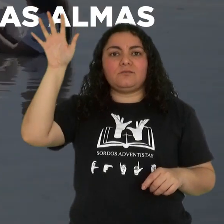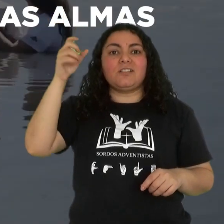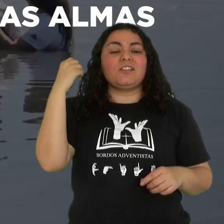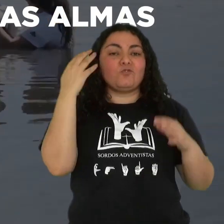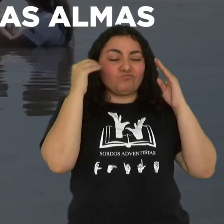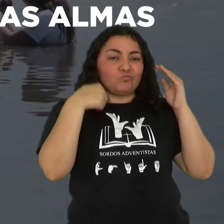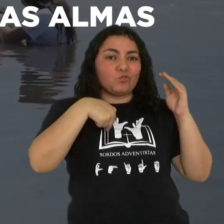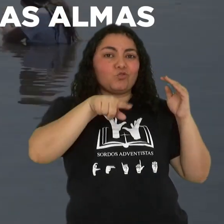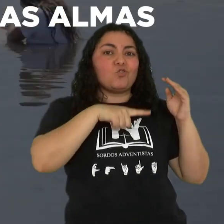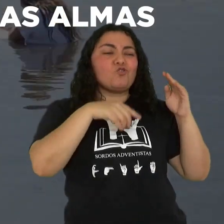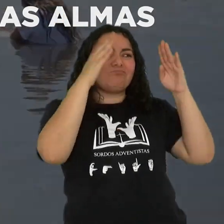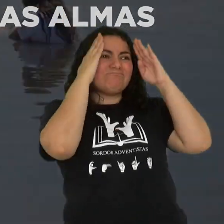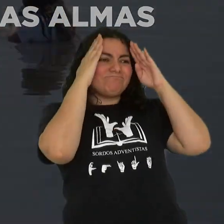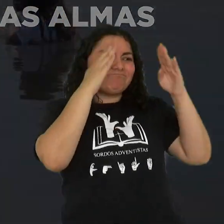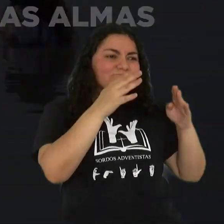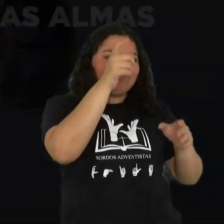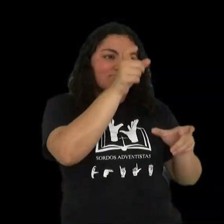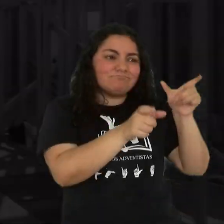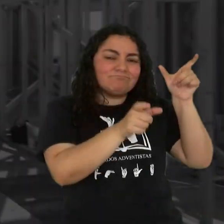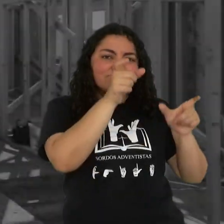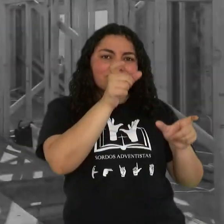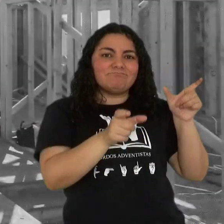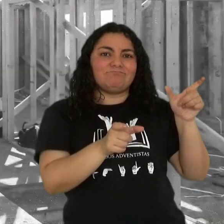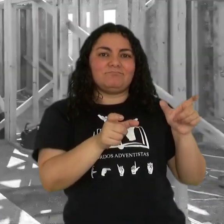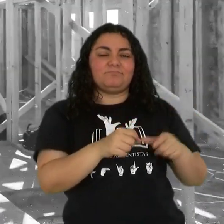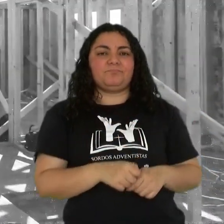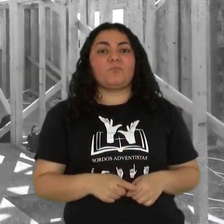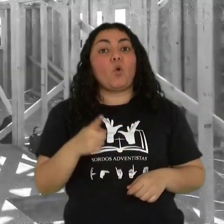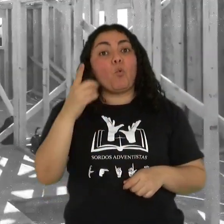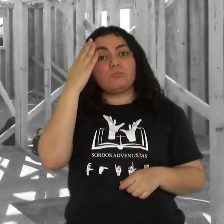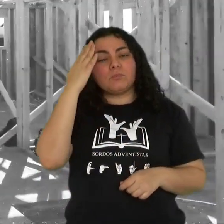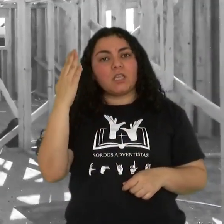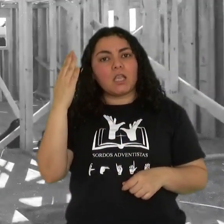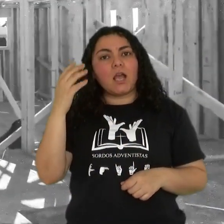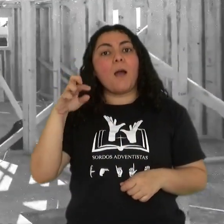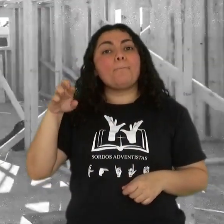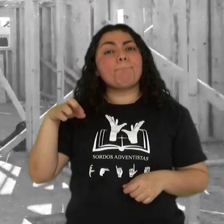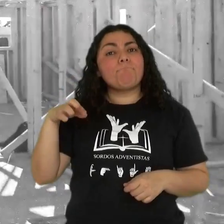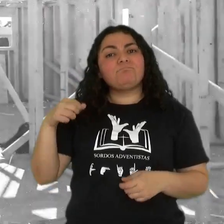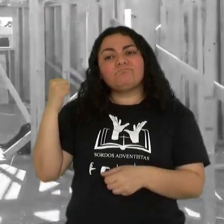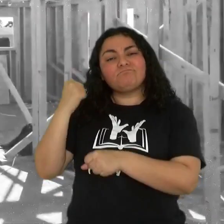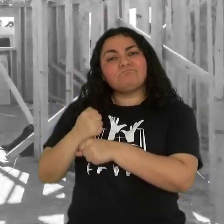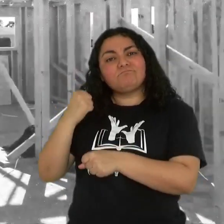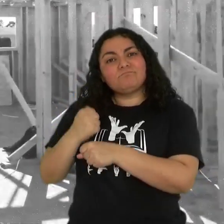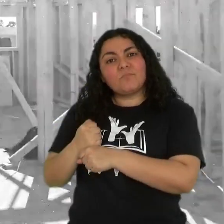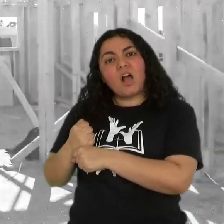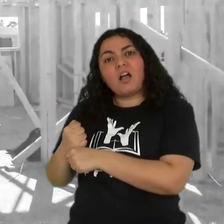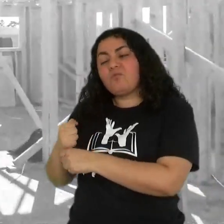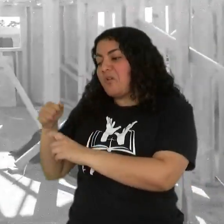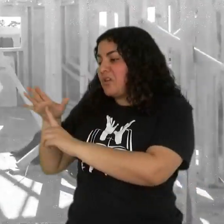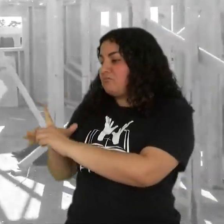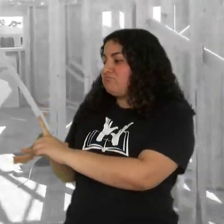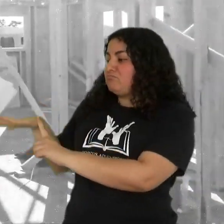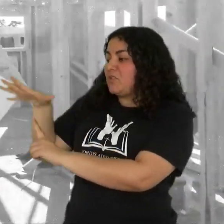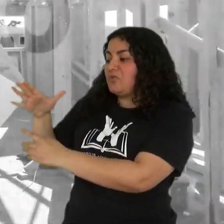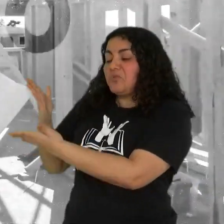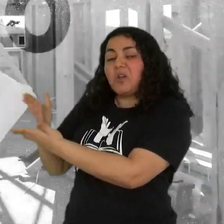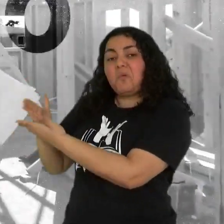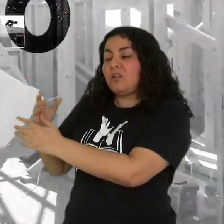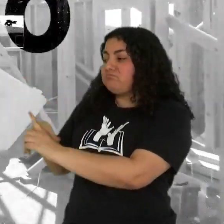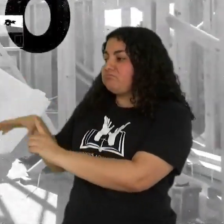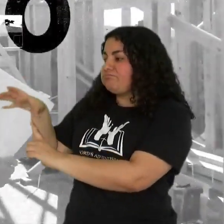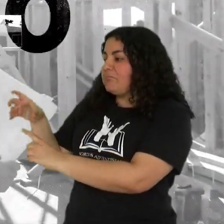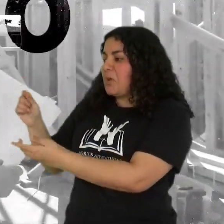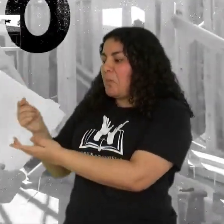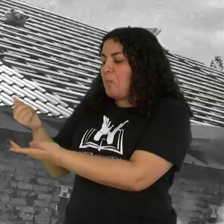Entonces, invirtamos en las almas. Una vez, cuando estaban construyendo una iglesia, el padre de Pavel llegó a la casa con